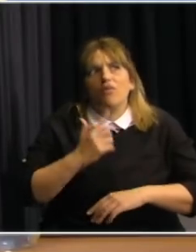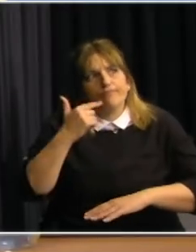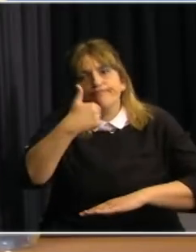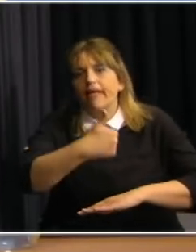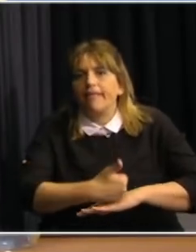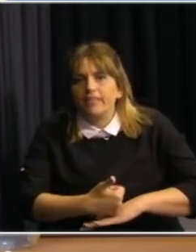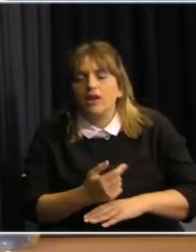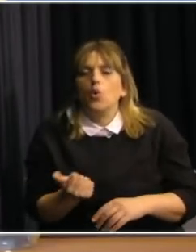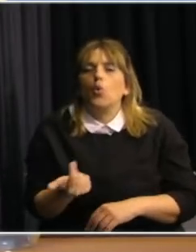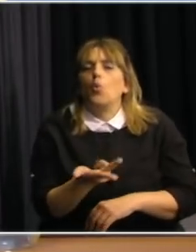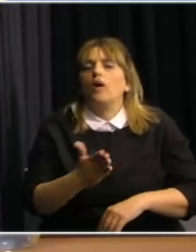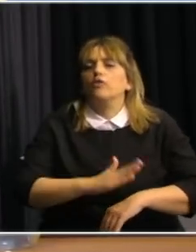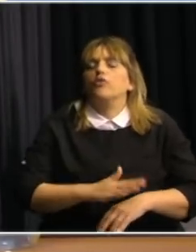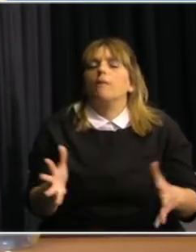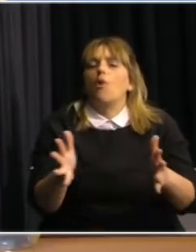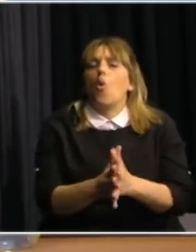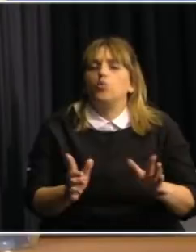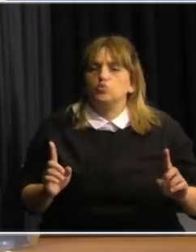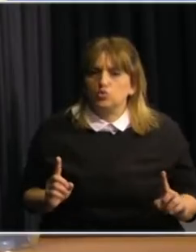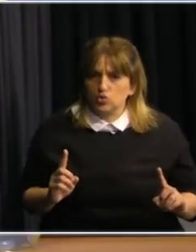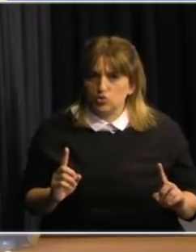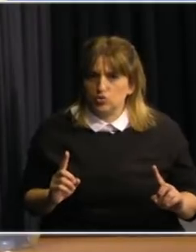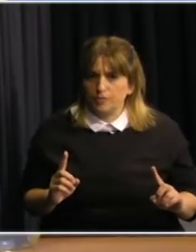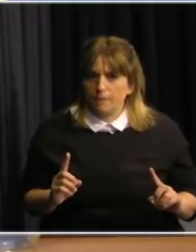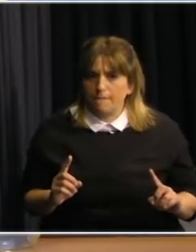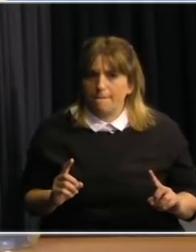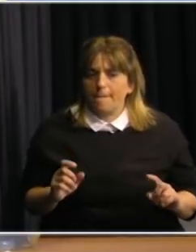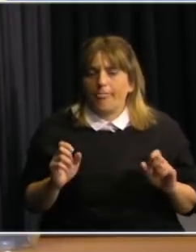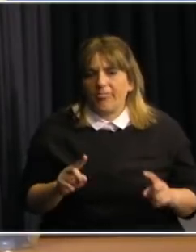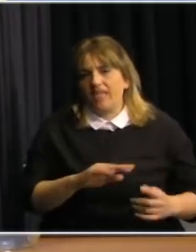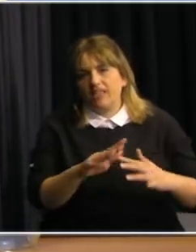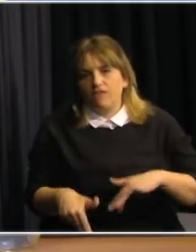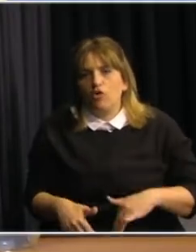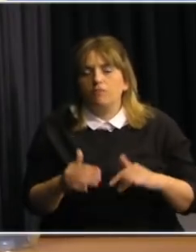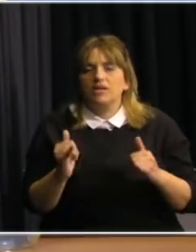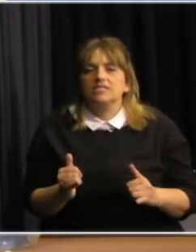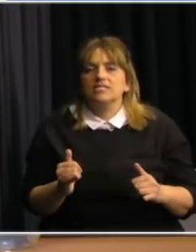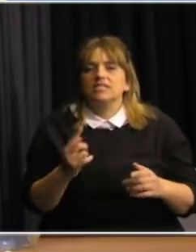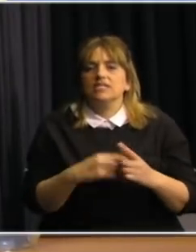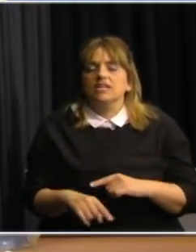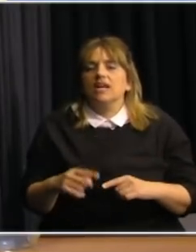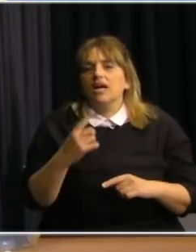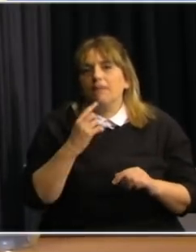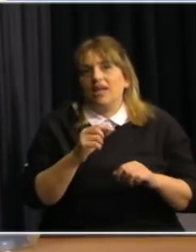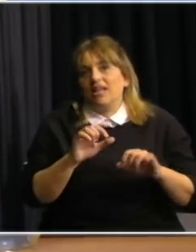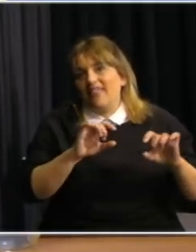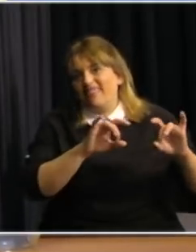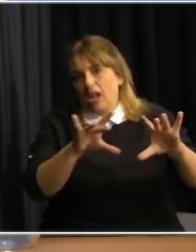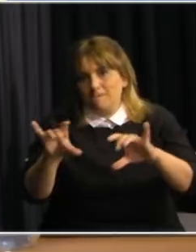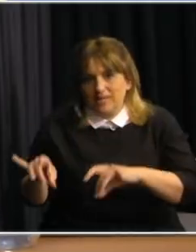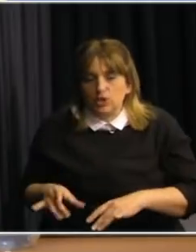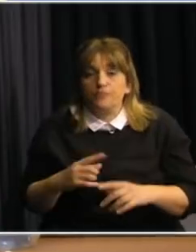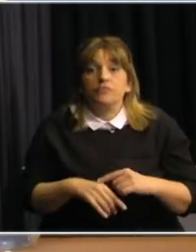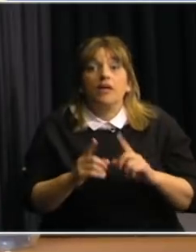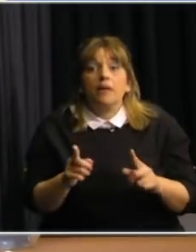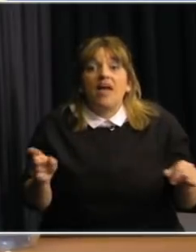importante cuánto tiempo estamos juntos. Pues de este modo, también reduciremos las posibilidades de transmisión. Evitemos